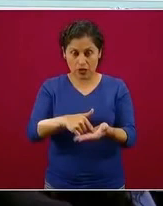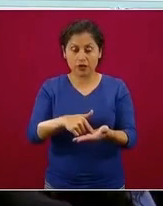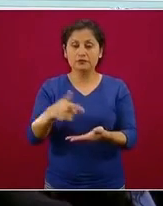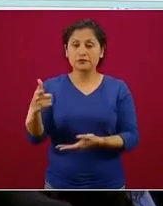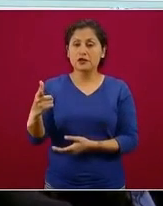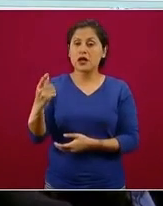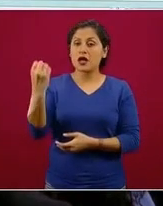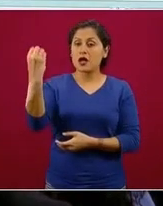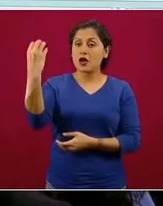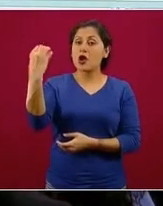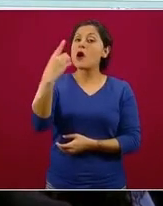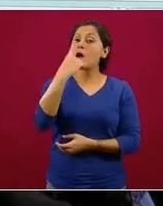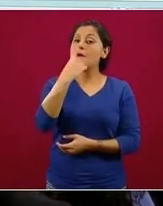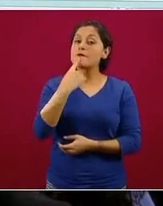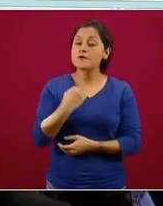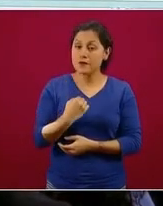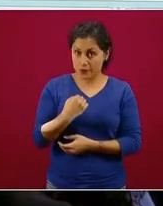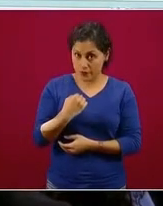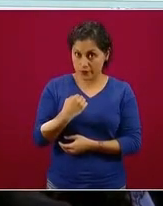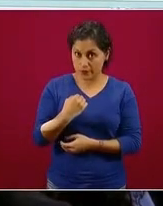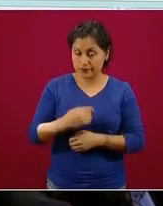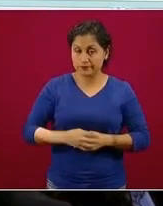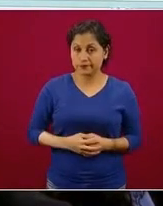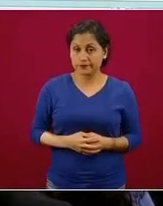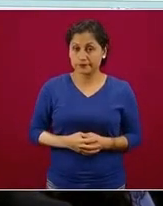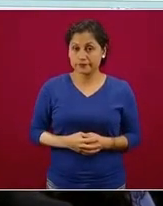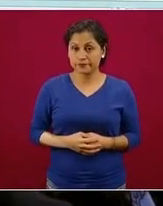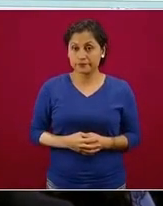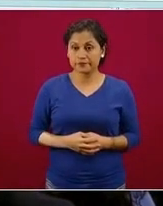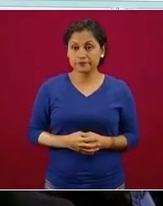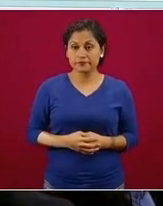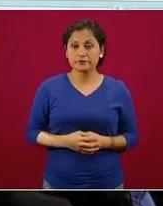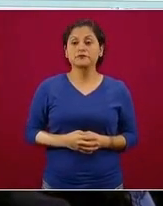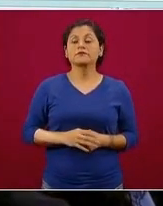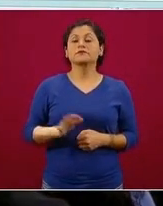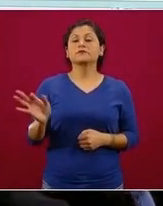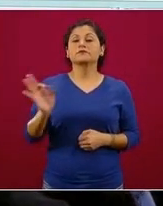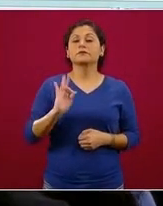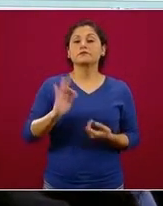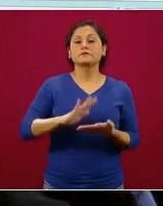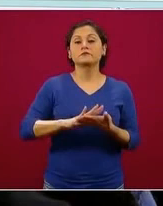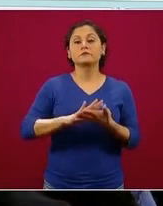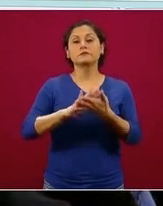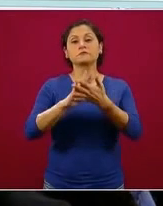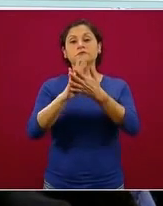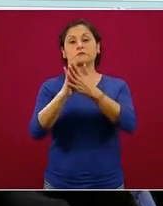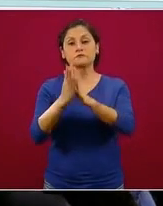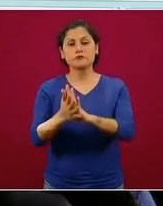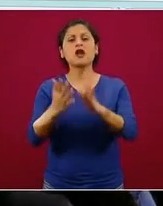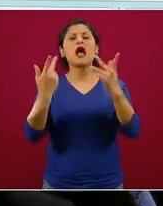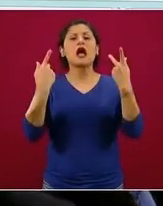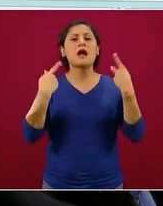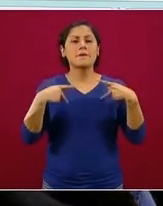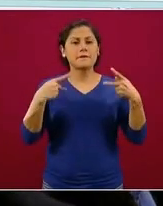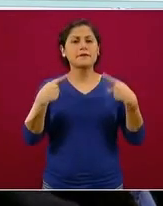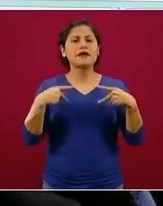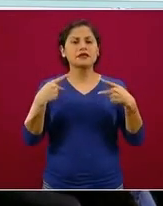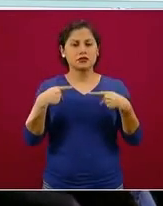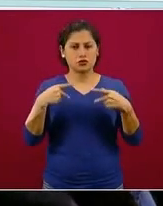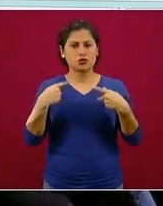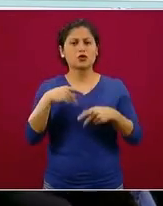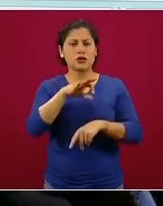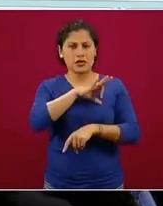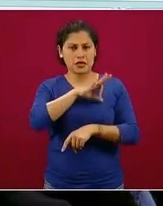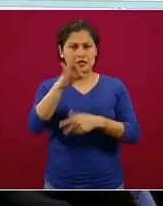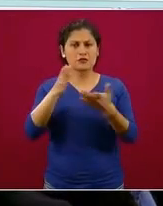dicho, interesa mantener ya la posibilidad de que las personas puedan acudir, particularmente